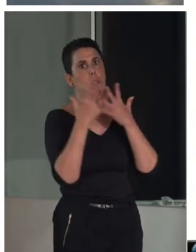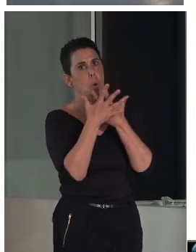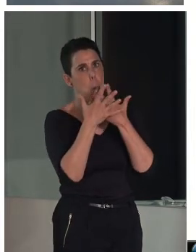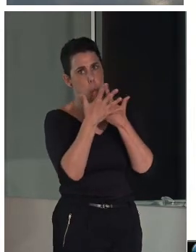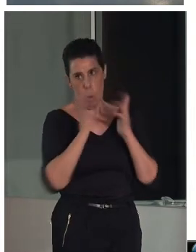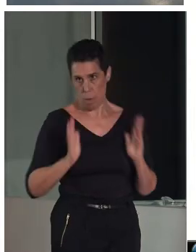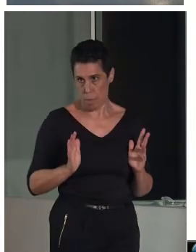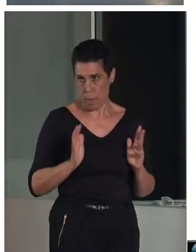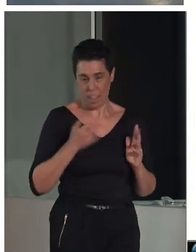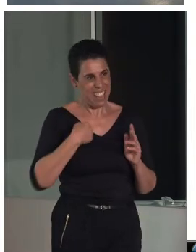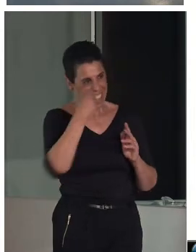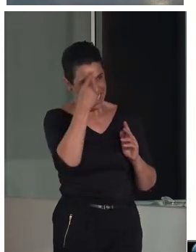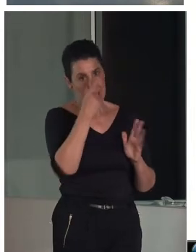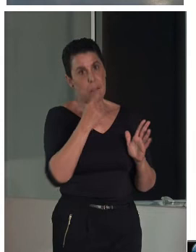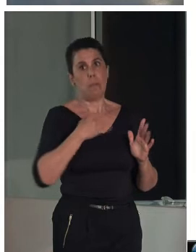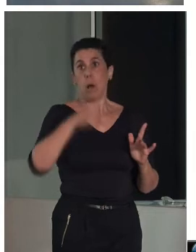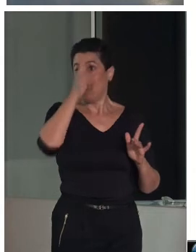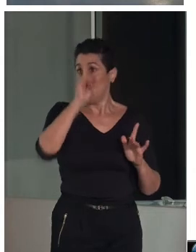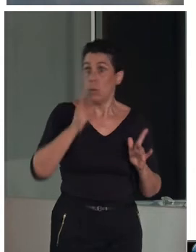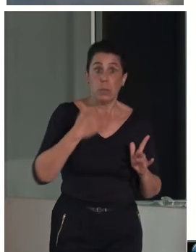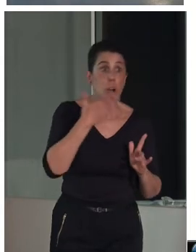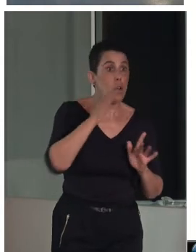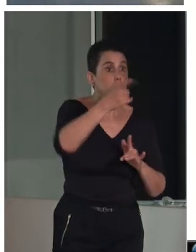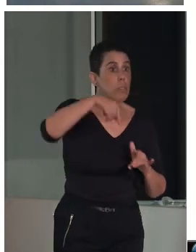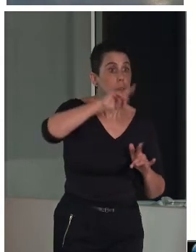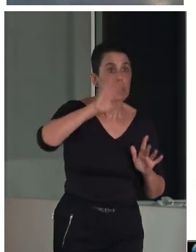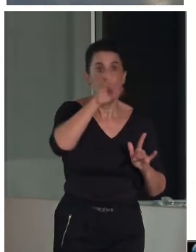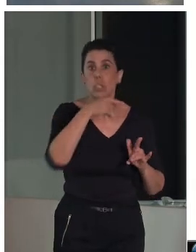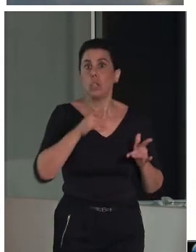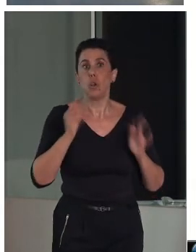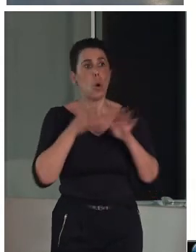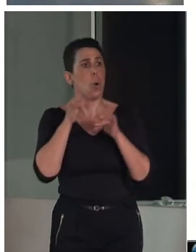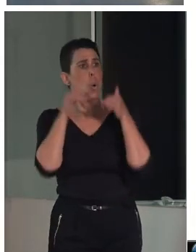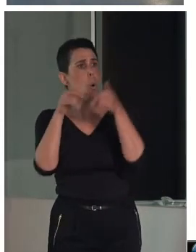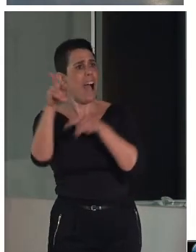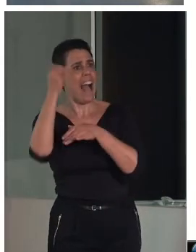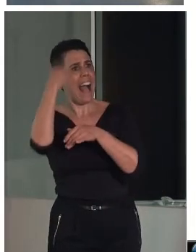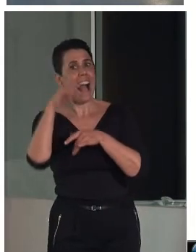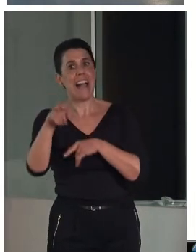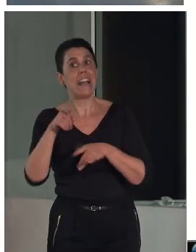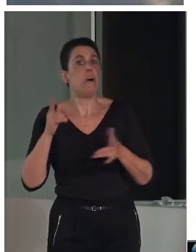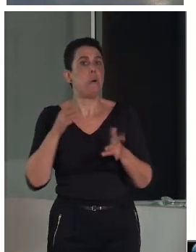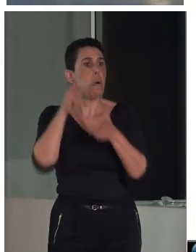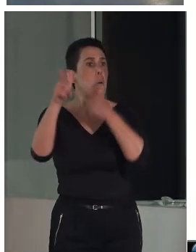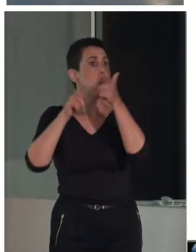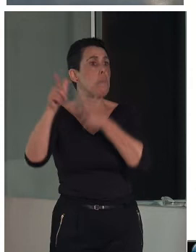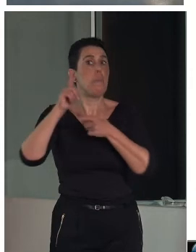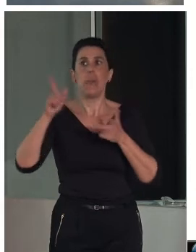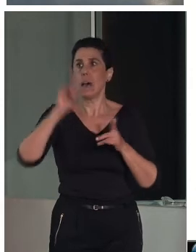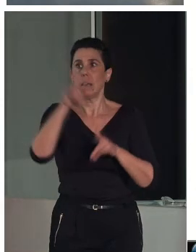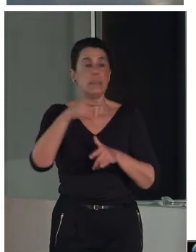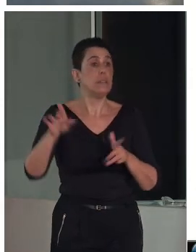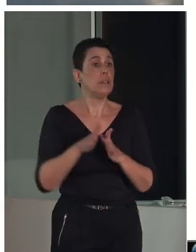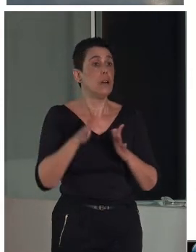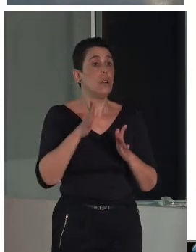Sabéis que hay una serie de diferencias… Bueno, no sé si lo conocéis todos. No sé si habéis estado en Aragón alguna vez. Imagino que cuando